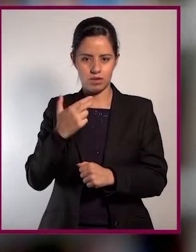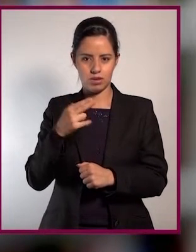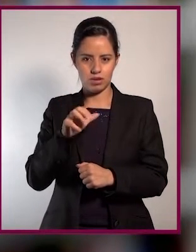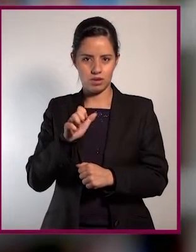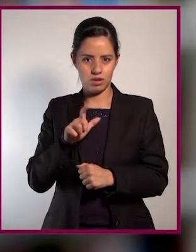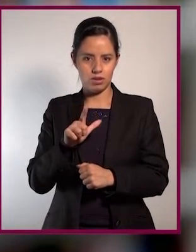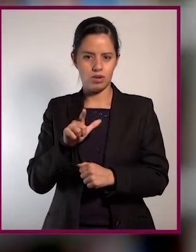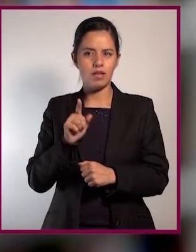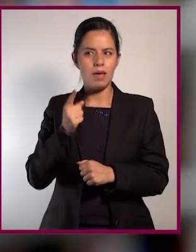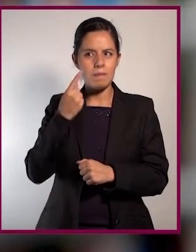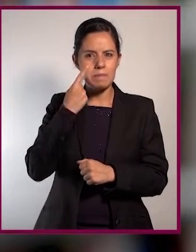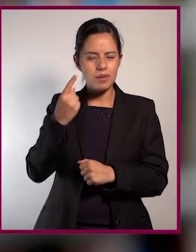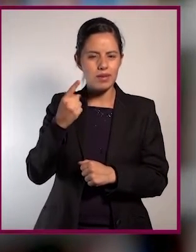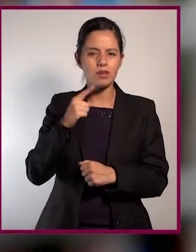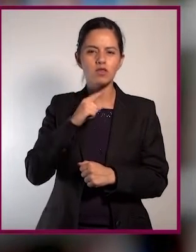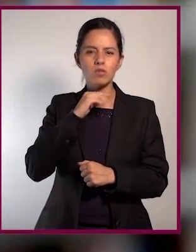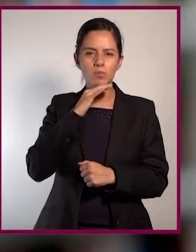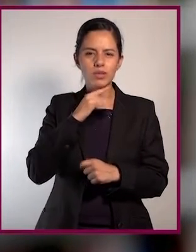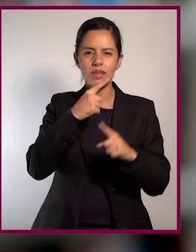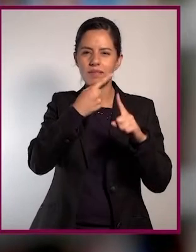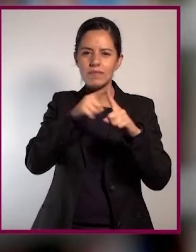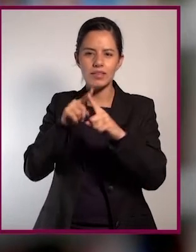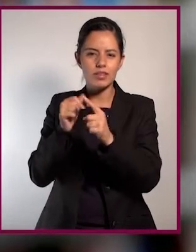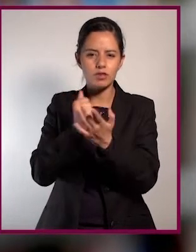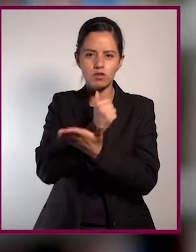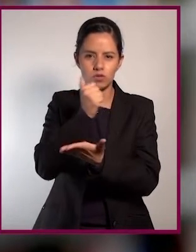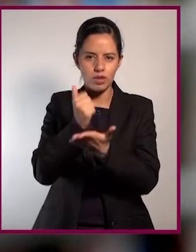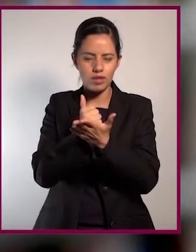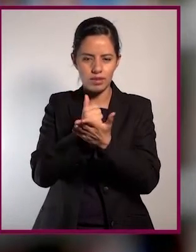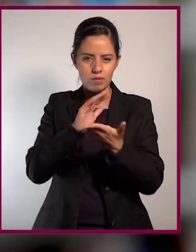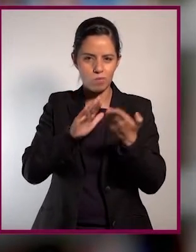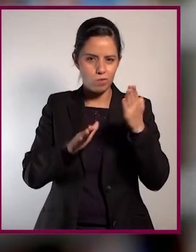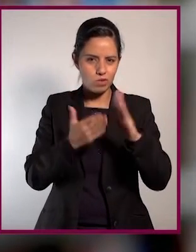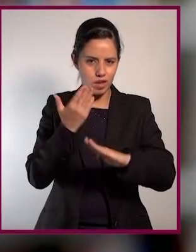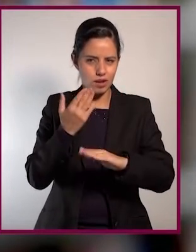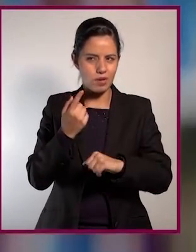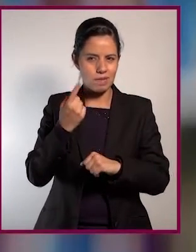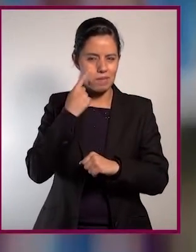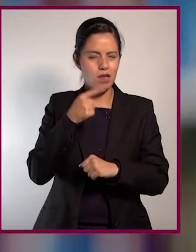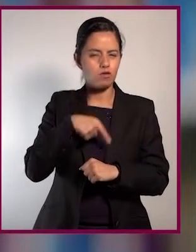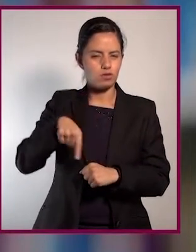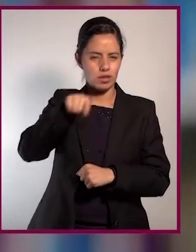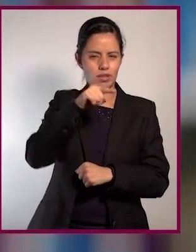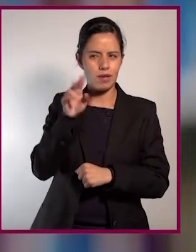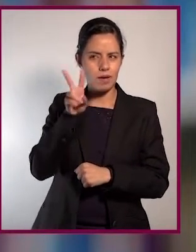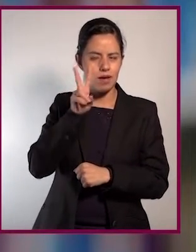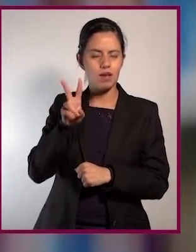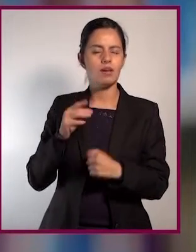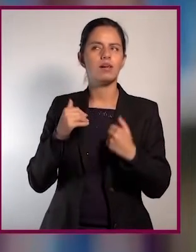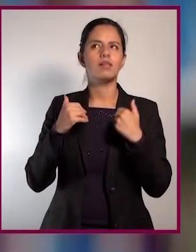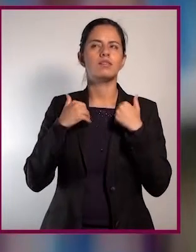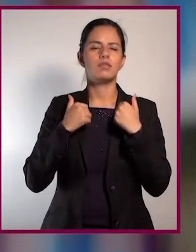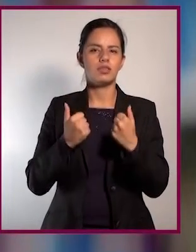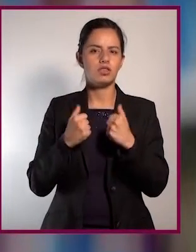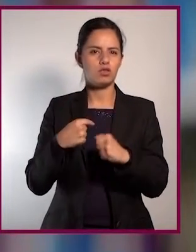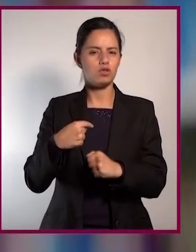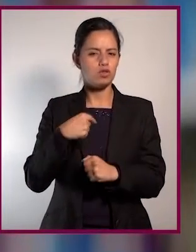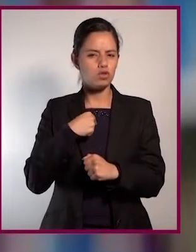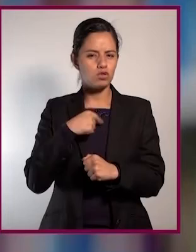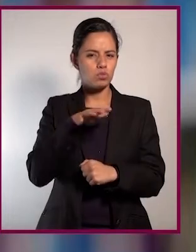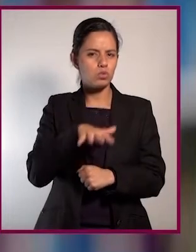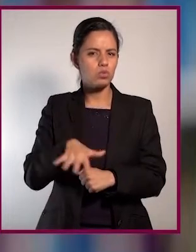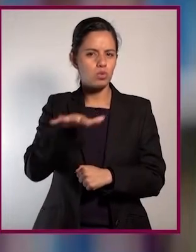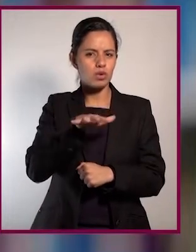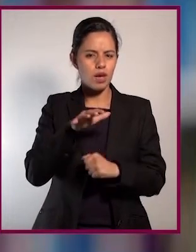Michael Pinsky, en donde se recrea la contaminación de diferentes ciudades del mundo. Sin duda nos hará reflexionar qué